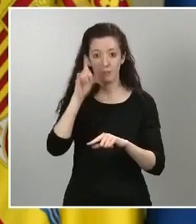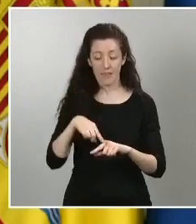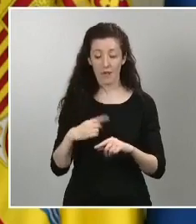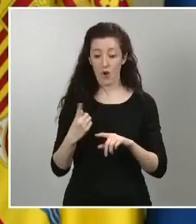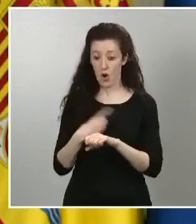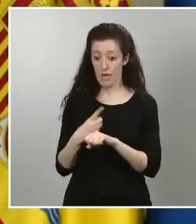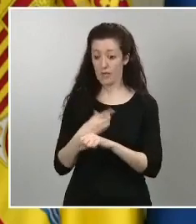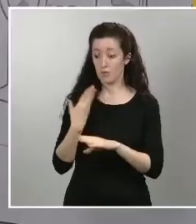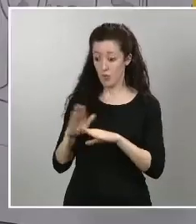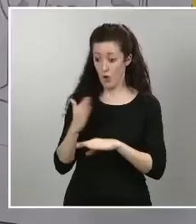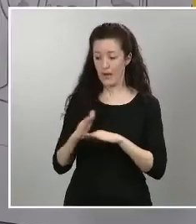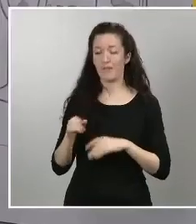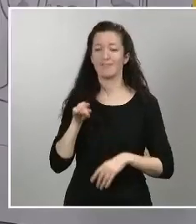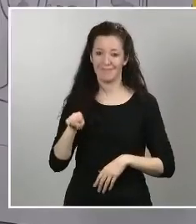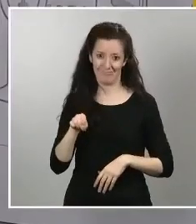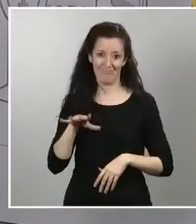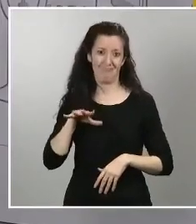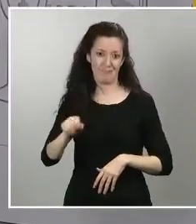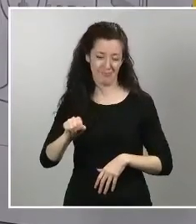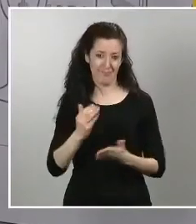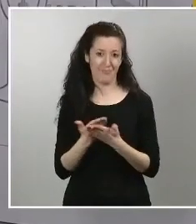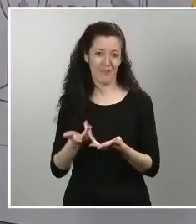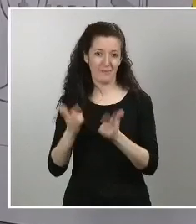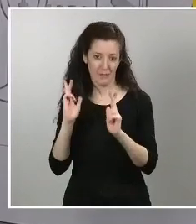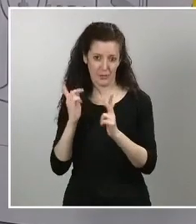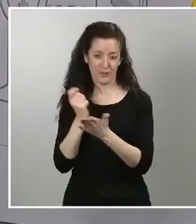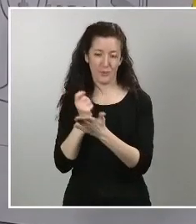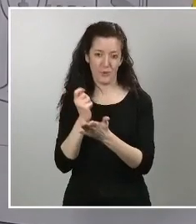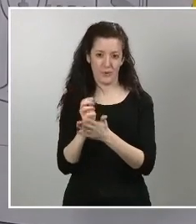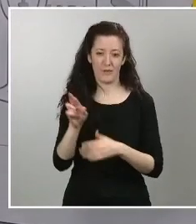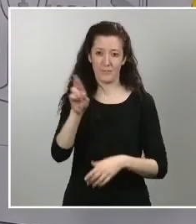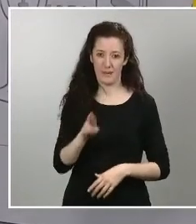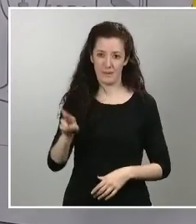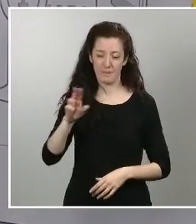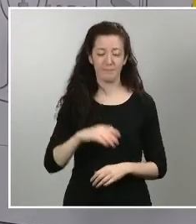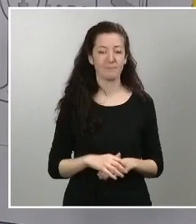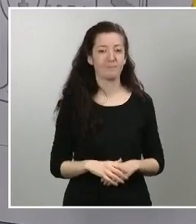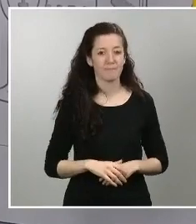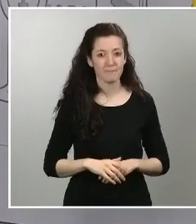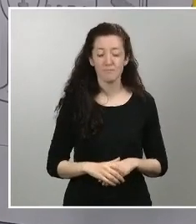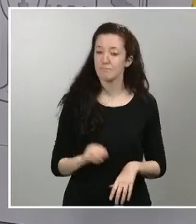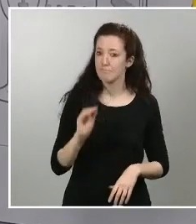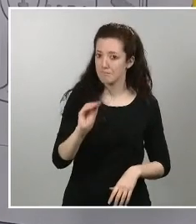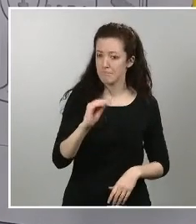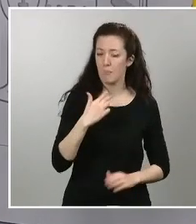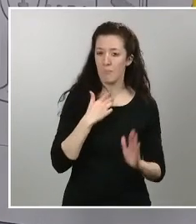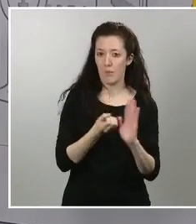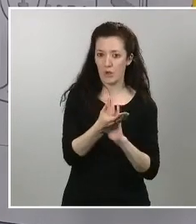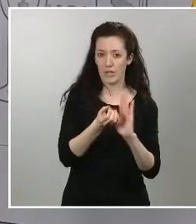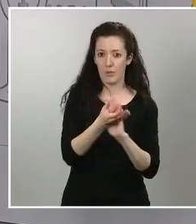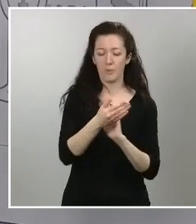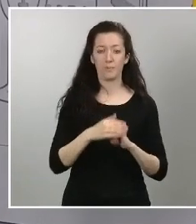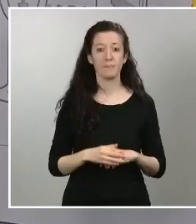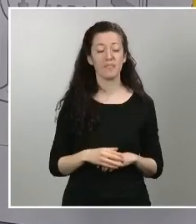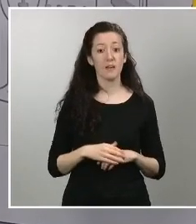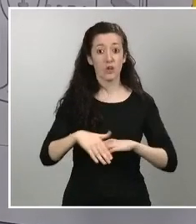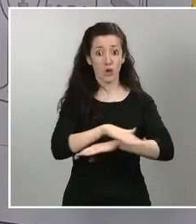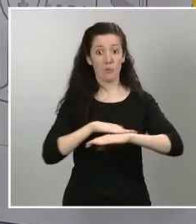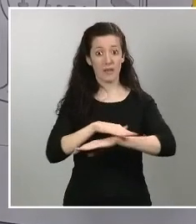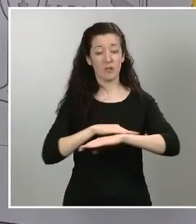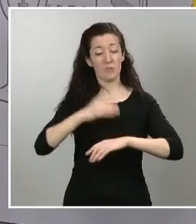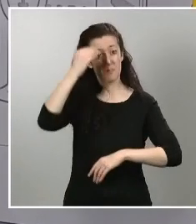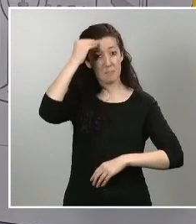Reuters le pregunta si tras abordar este endurecimiento de las medidas se plantea al gobierno ya retrasar el plazo de la fecha de presentación de impuestos